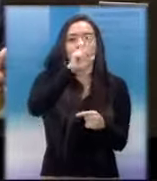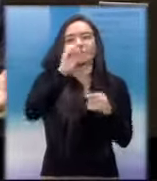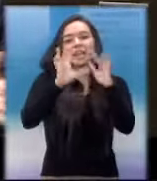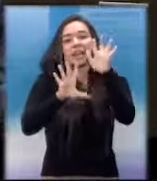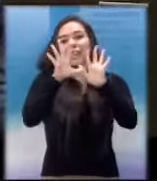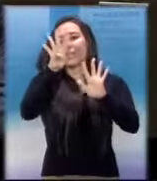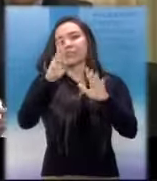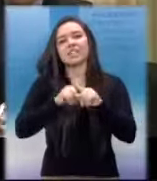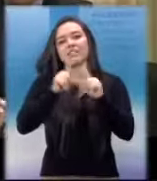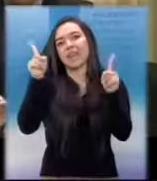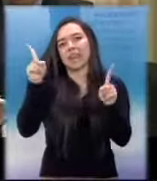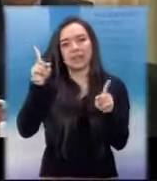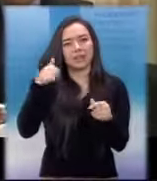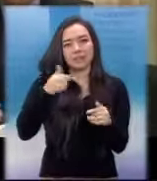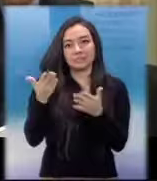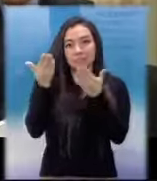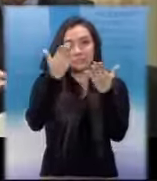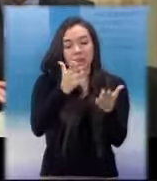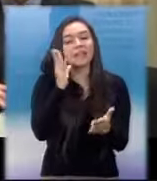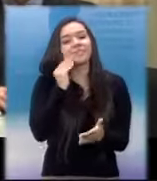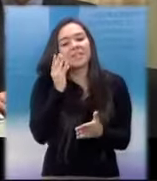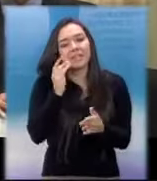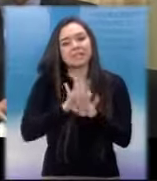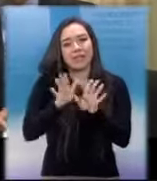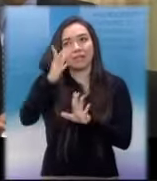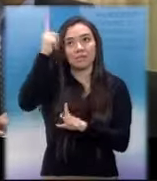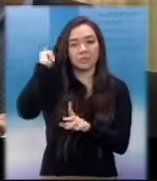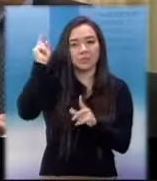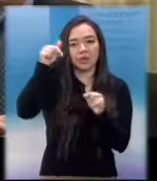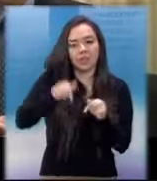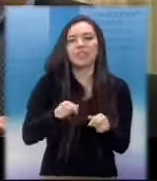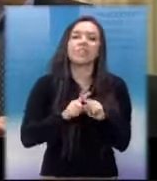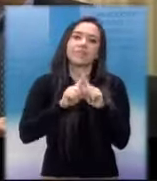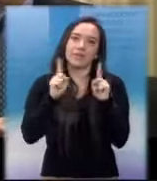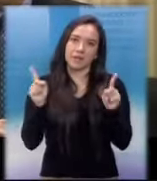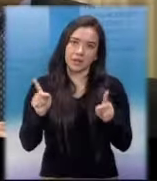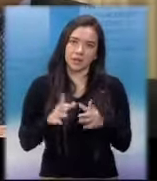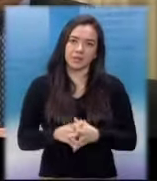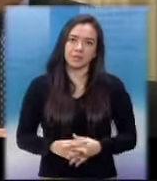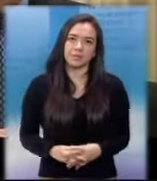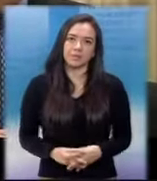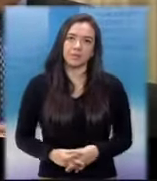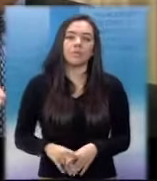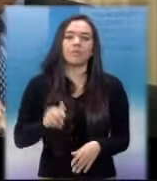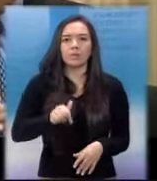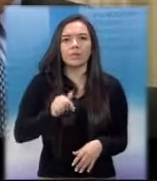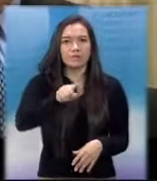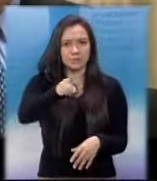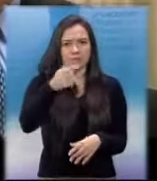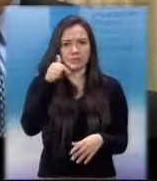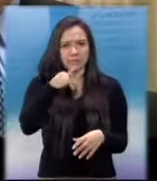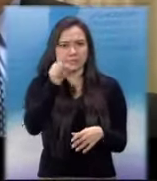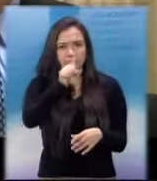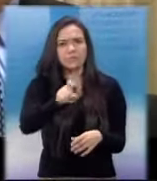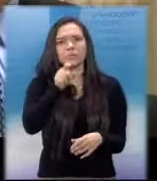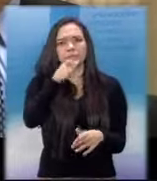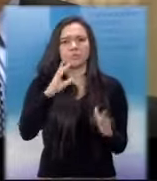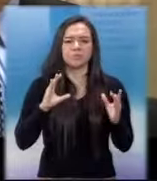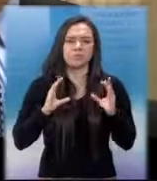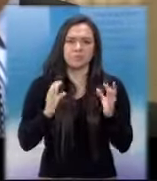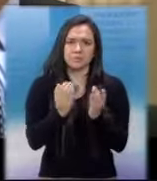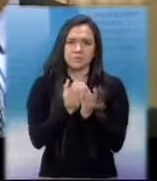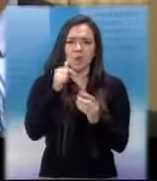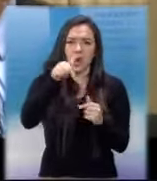diferentes completamente. Ahora, diputado, en aquella ocasión la desconfianza del Congreso, de la población hacia el Congreso era